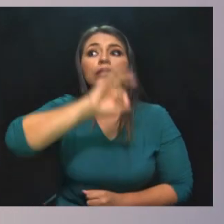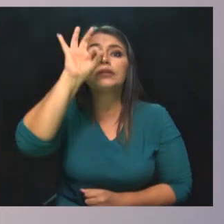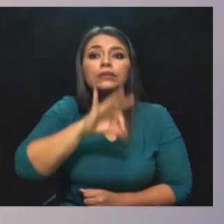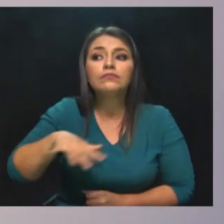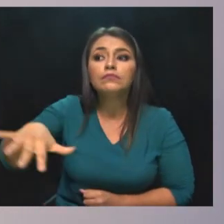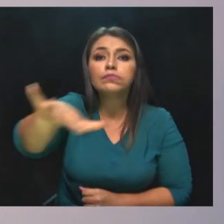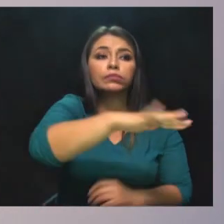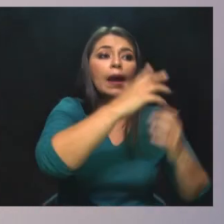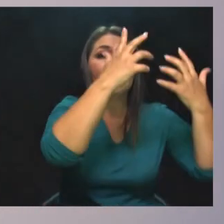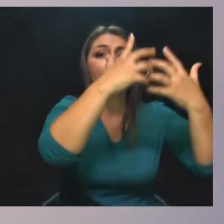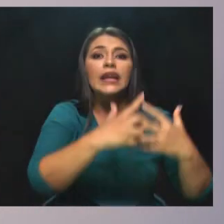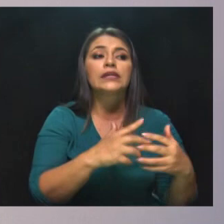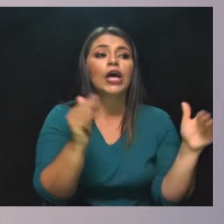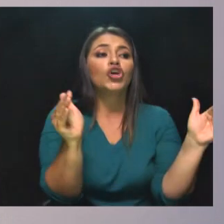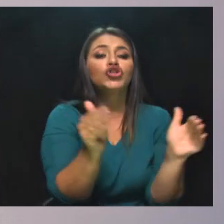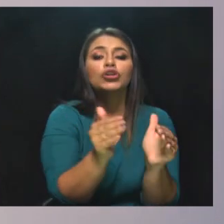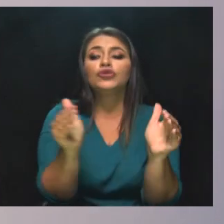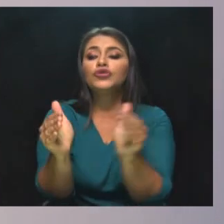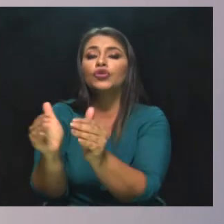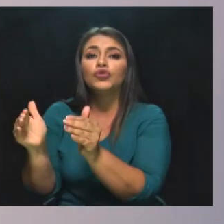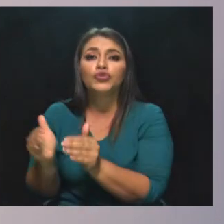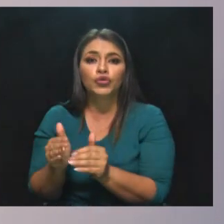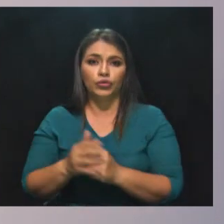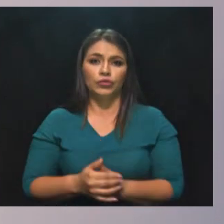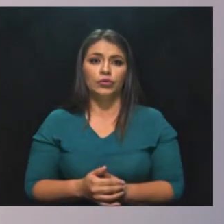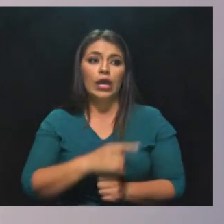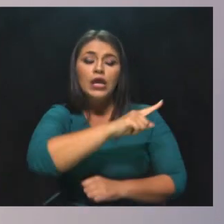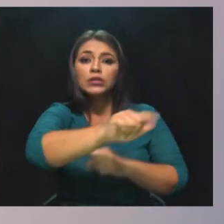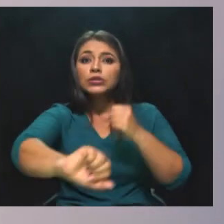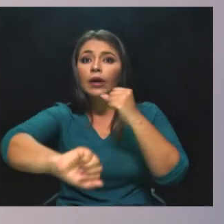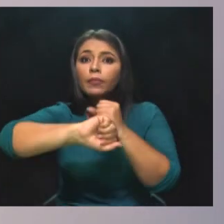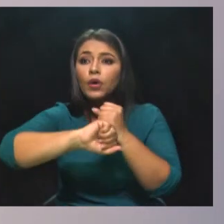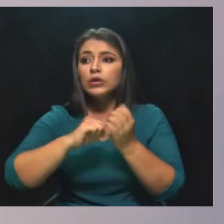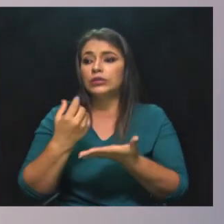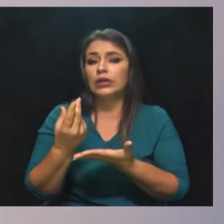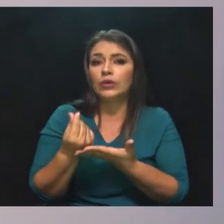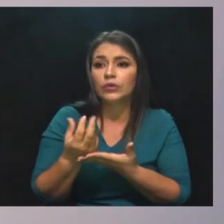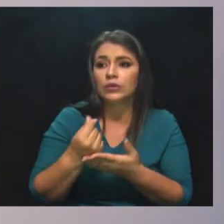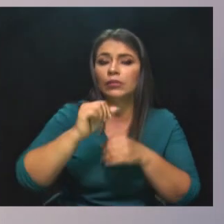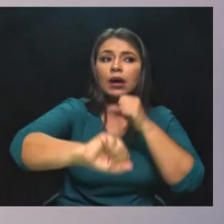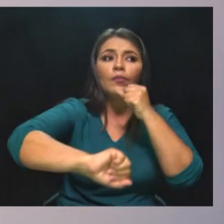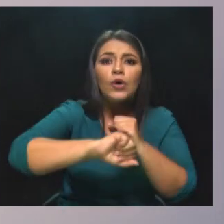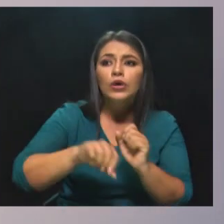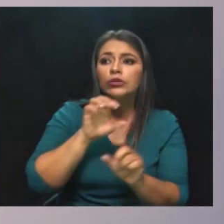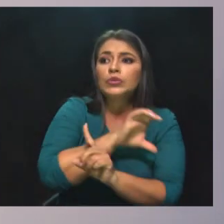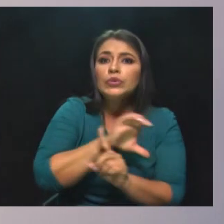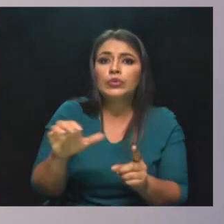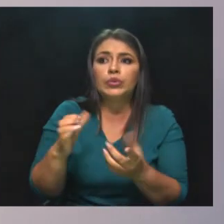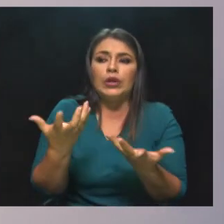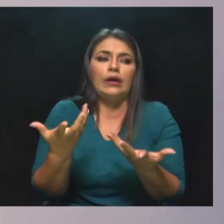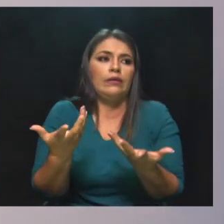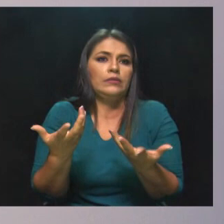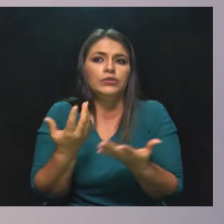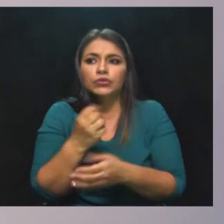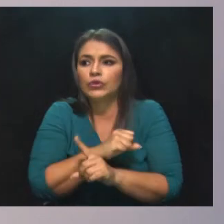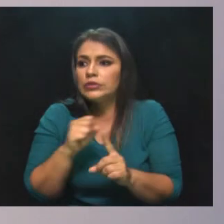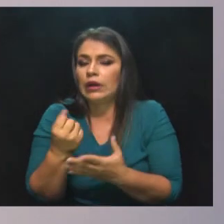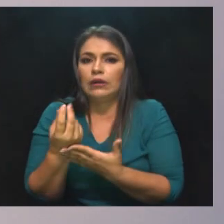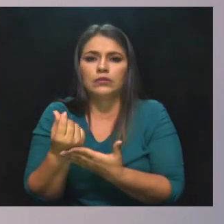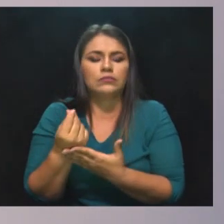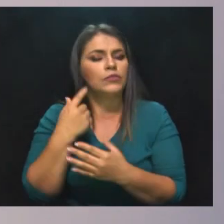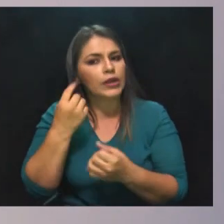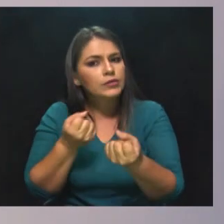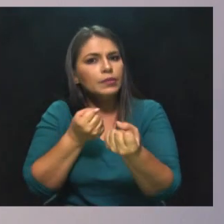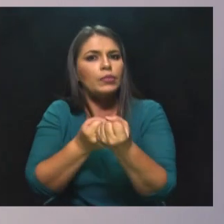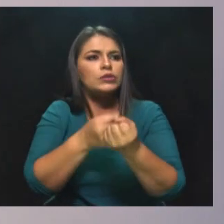sistema empresarial, son la base de nuestra estructura económica y social, por eso es imperativo fortalecer